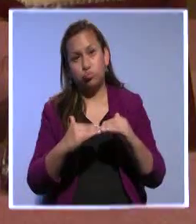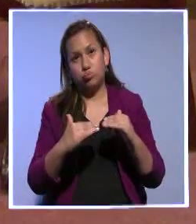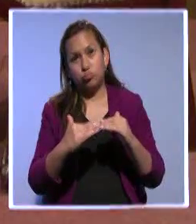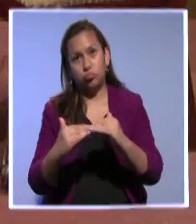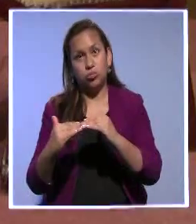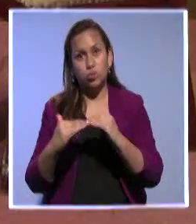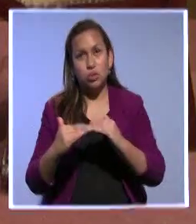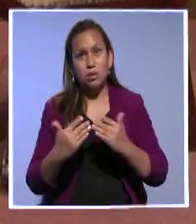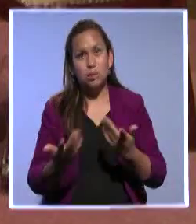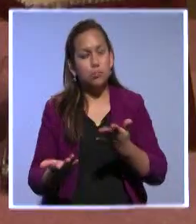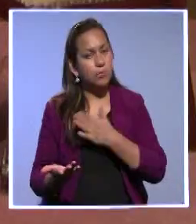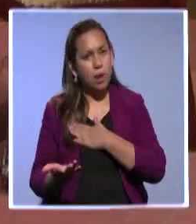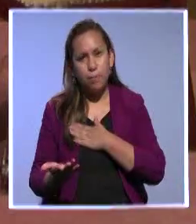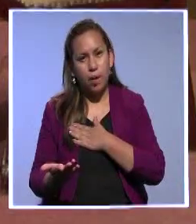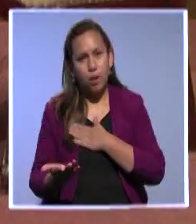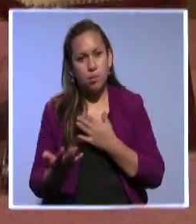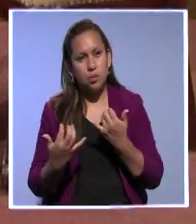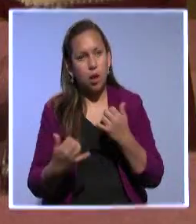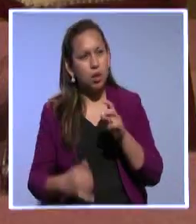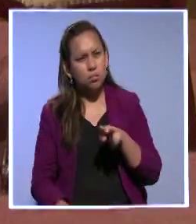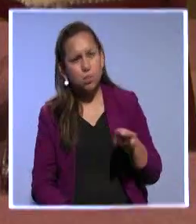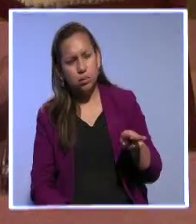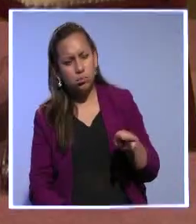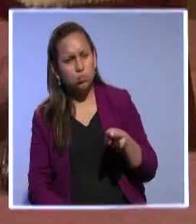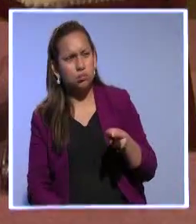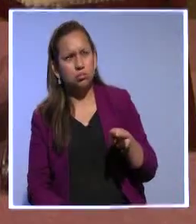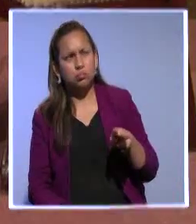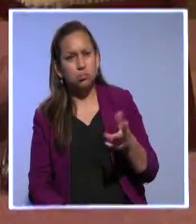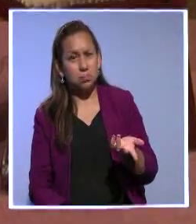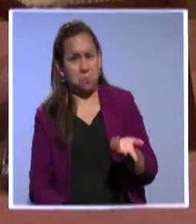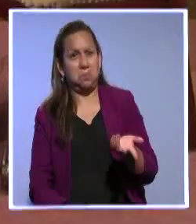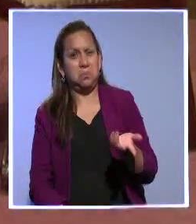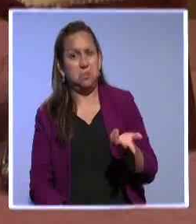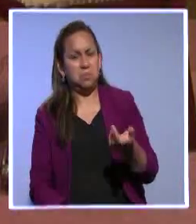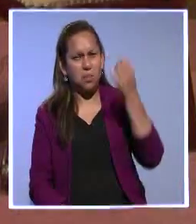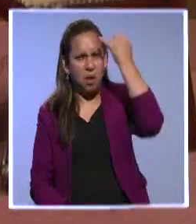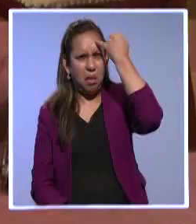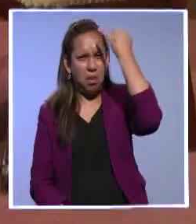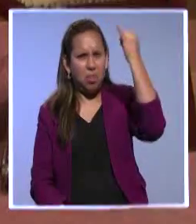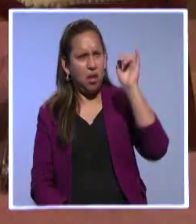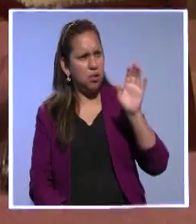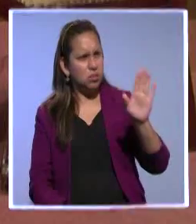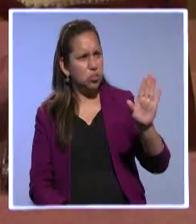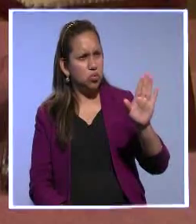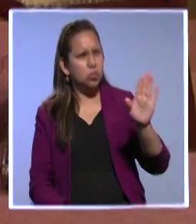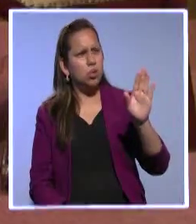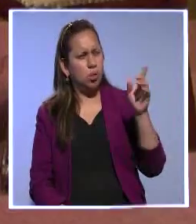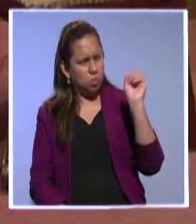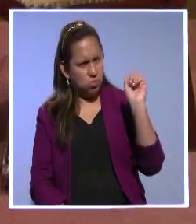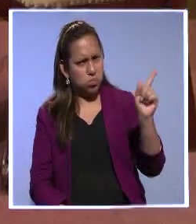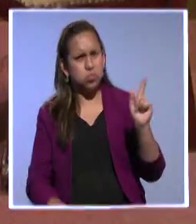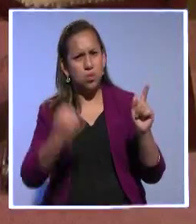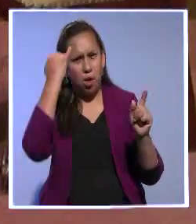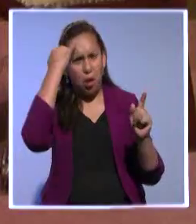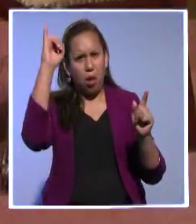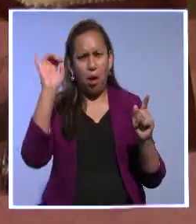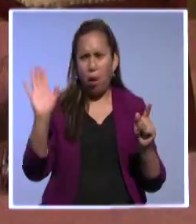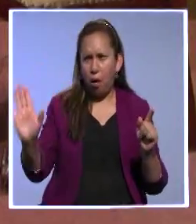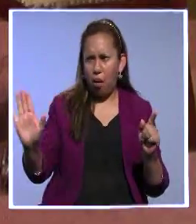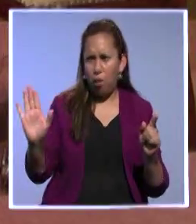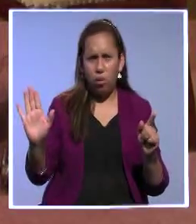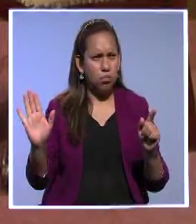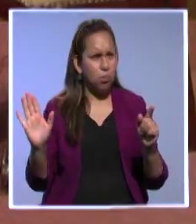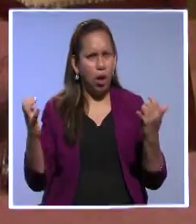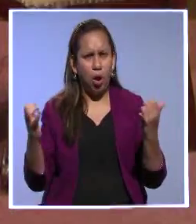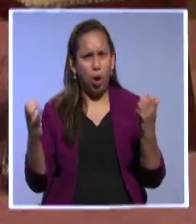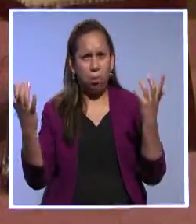forma en la que se han dado y hemos observado efectivamente pactos de antinatura, de posiciones ideológicas bastante diversas y antagónicas en un momento, que